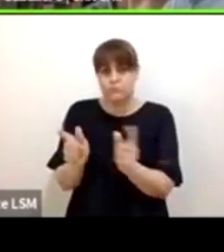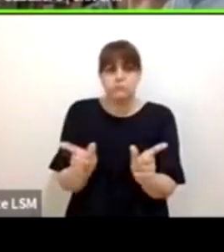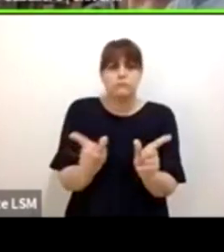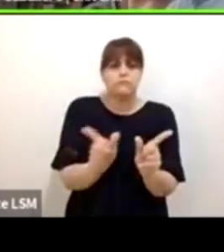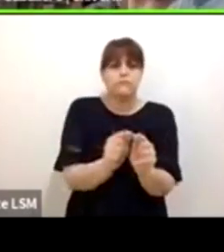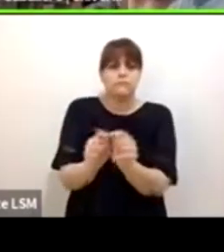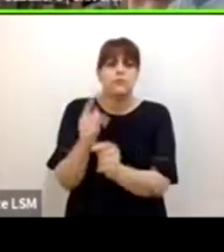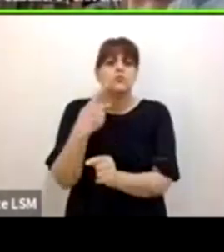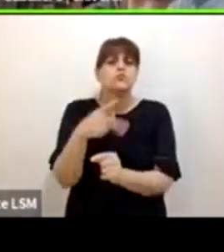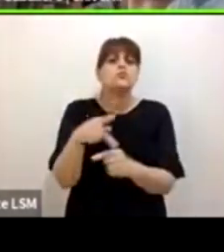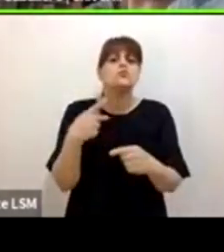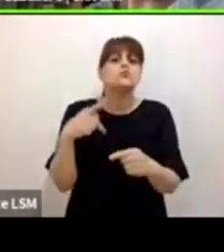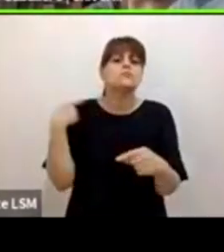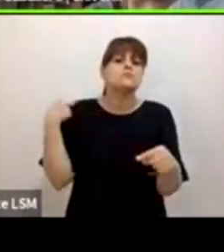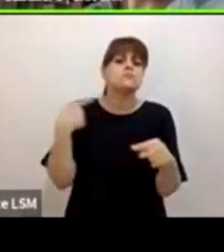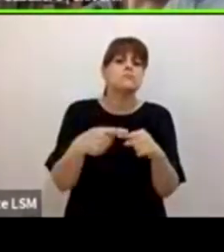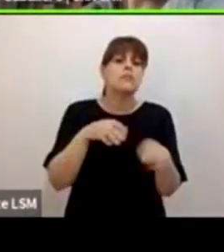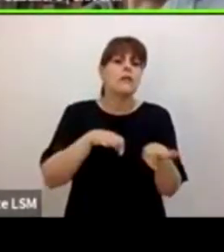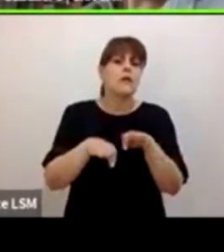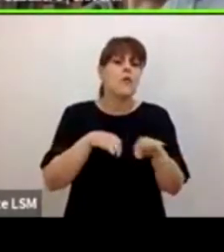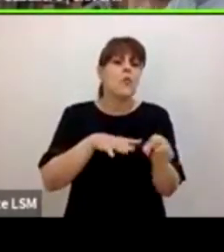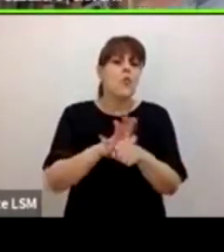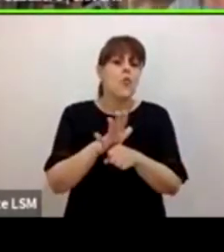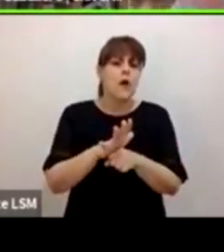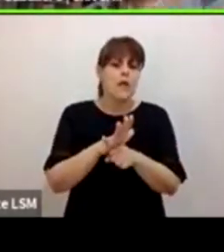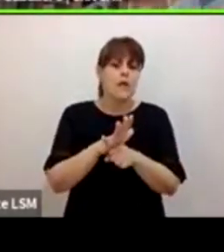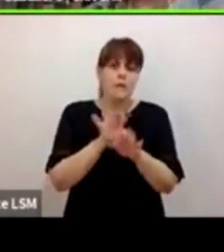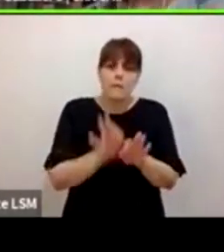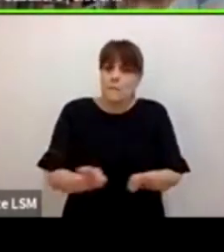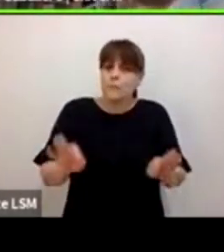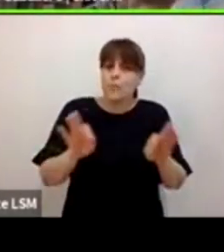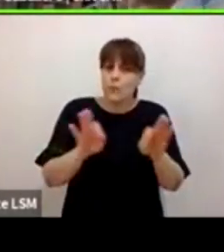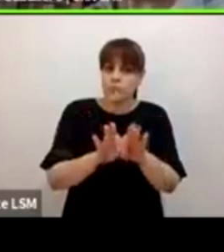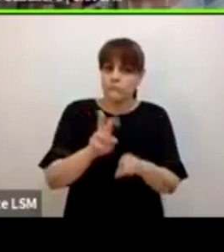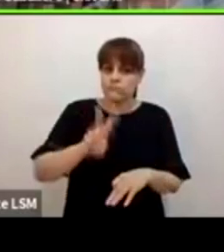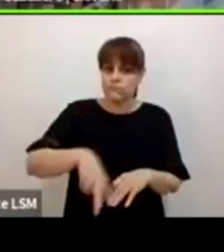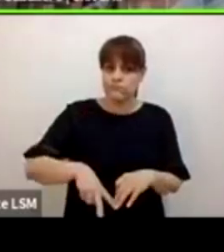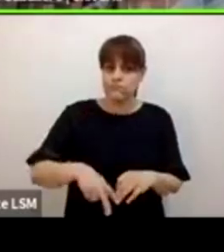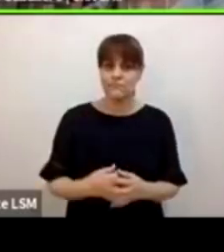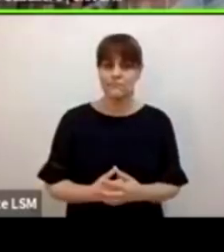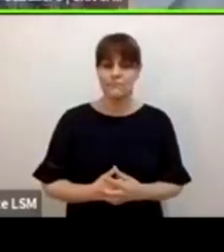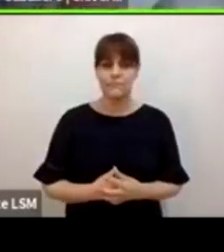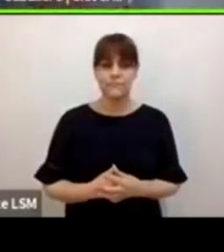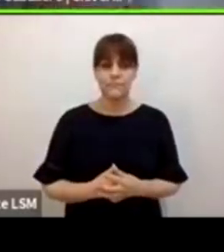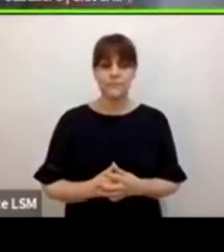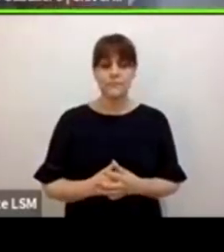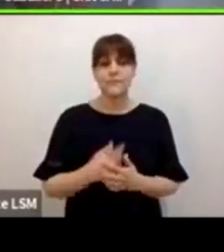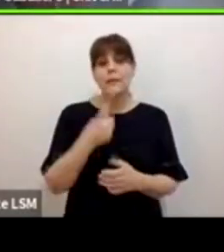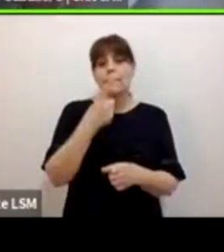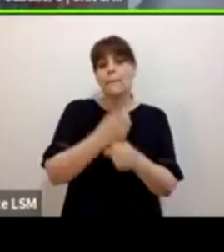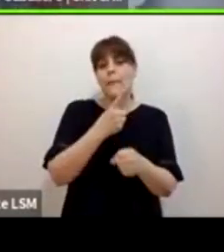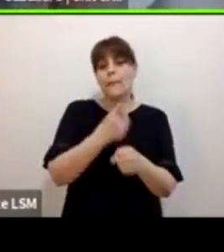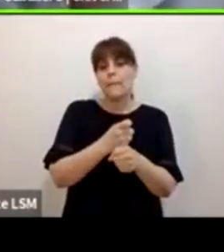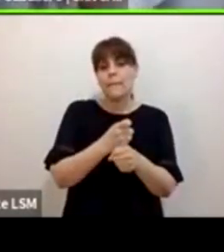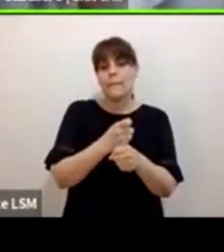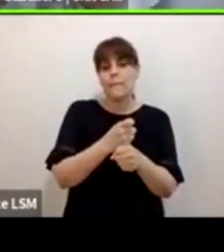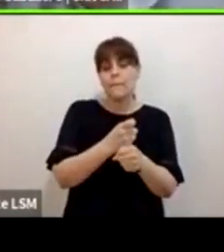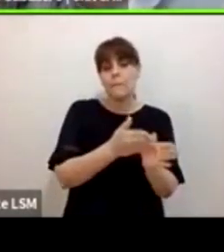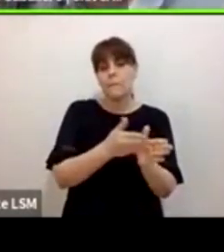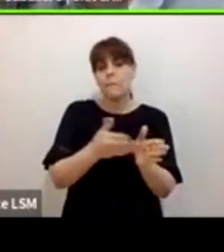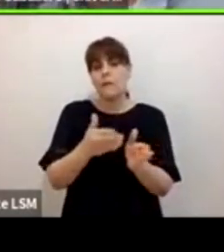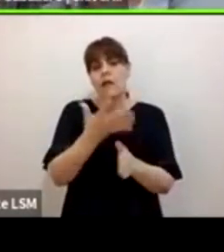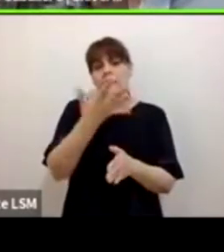su trayectoria importantísima. Y esta primera, digamos, ronda es de diez minutos.